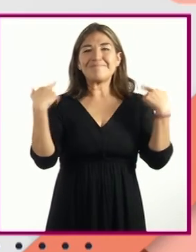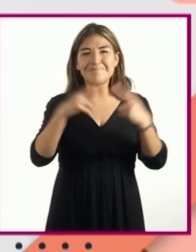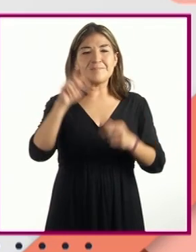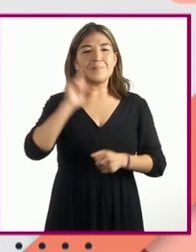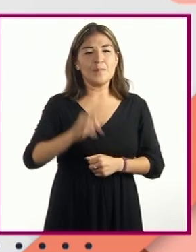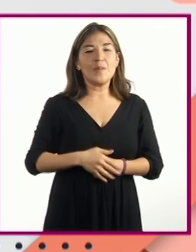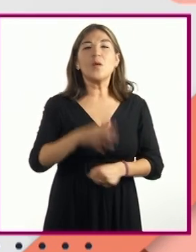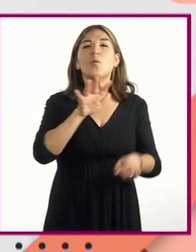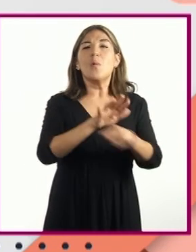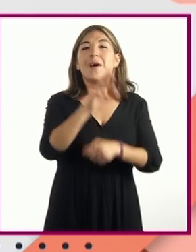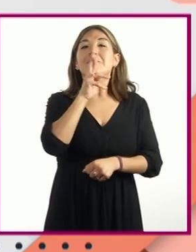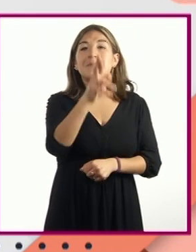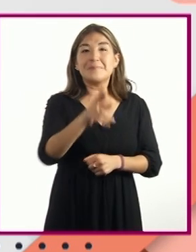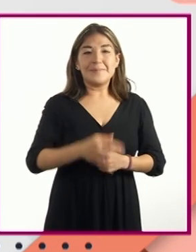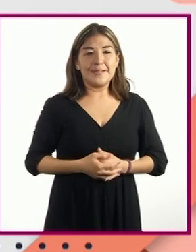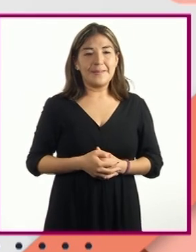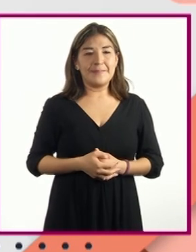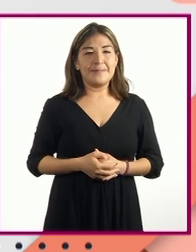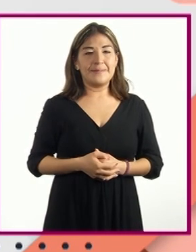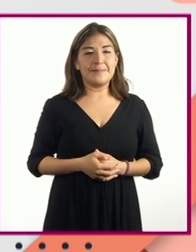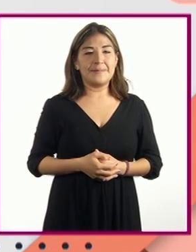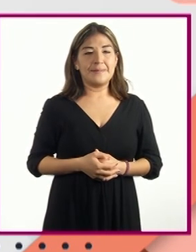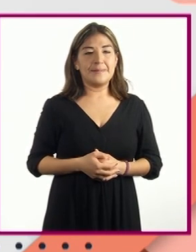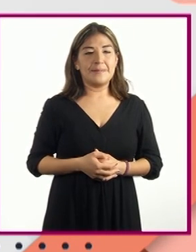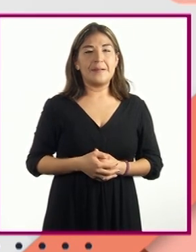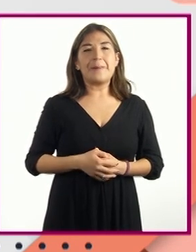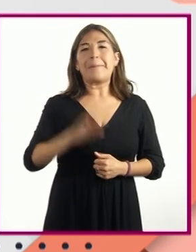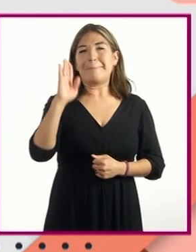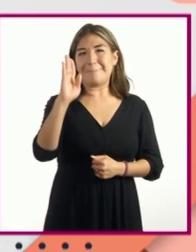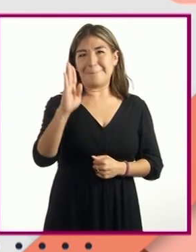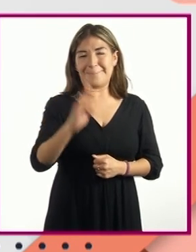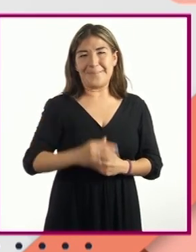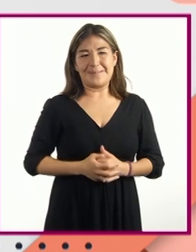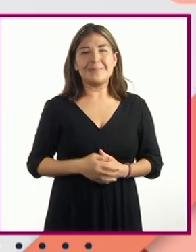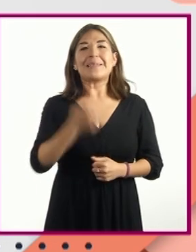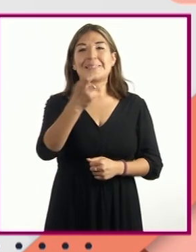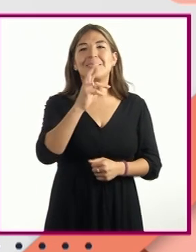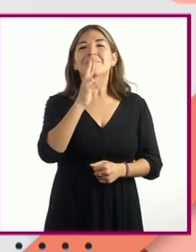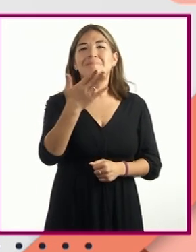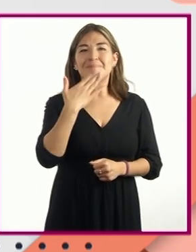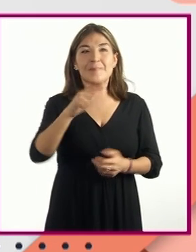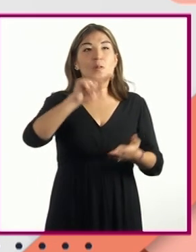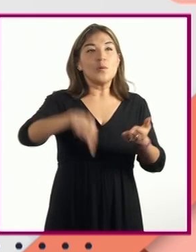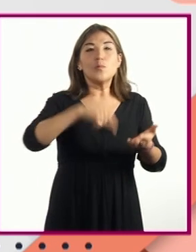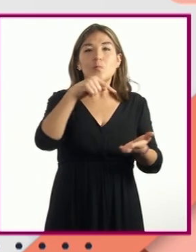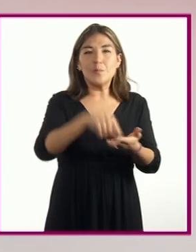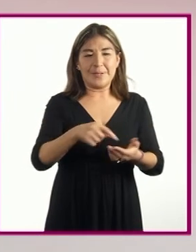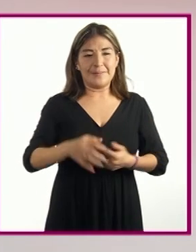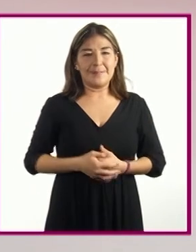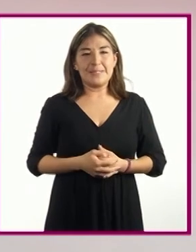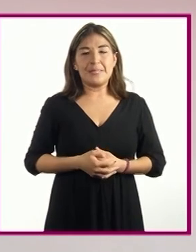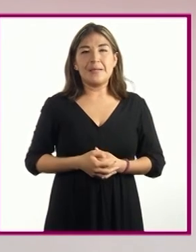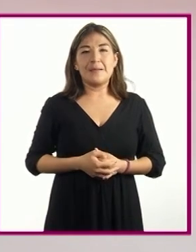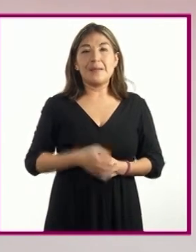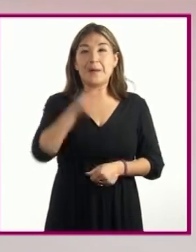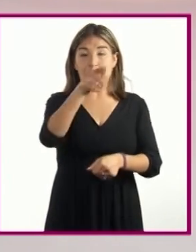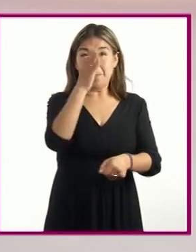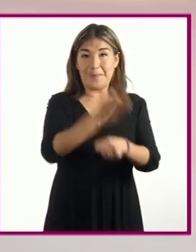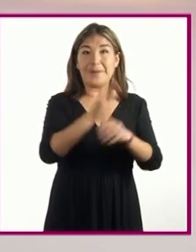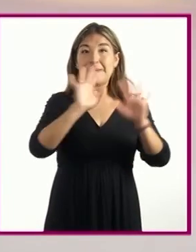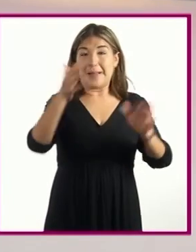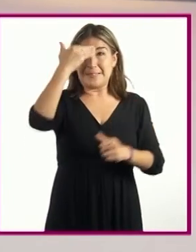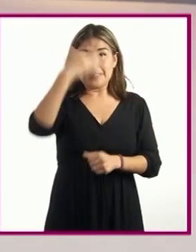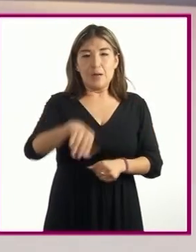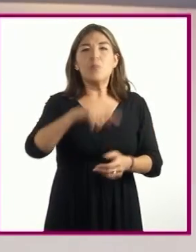la respuesta correcta es el inciso B es decir el espacio ahora que ya saben